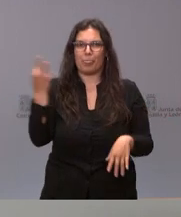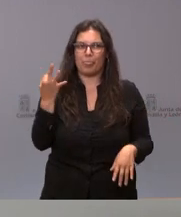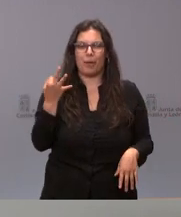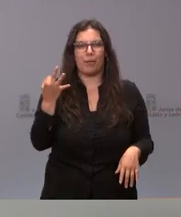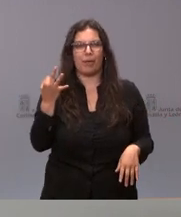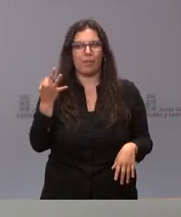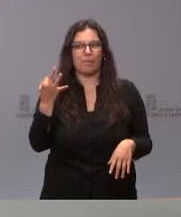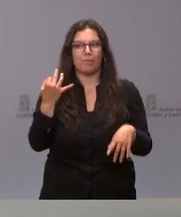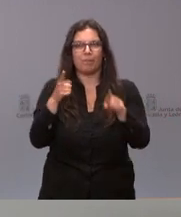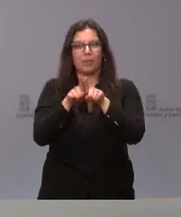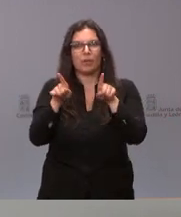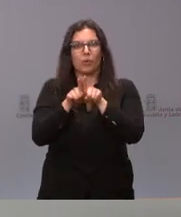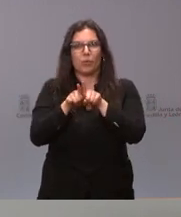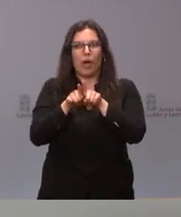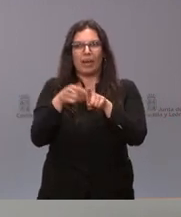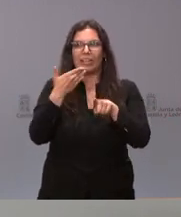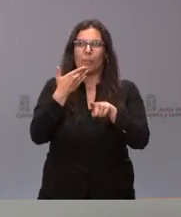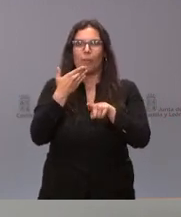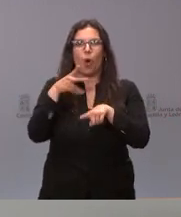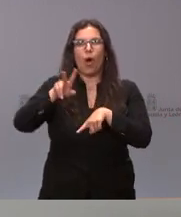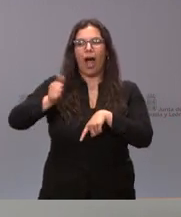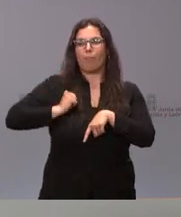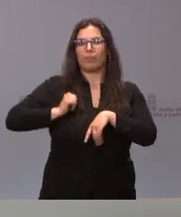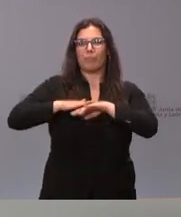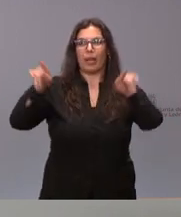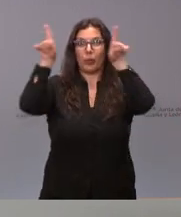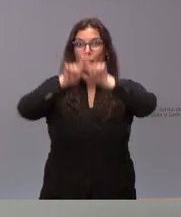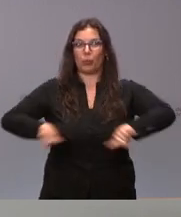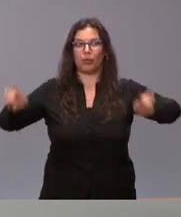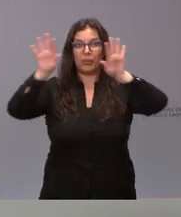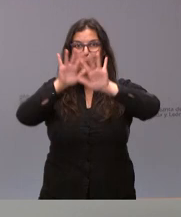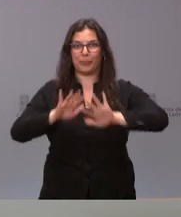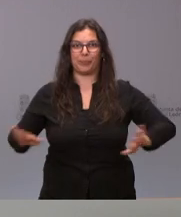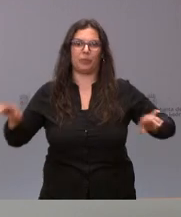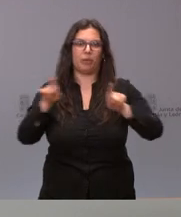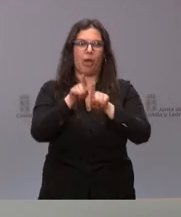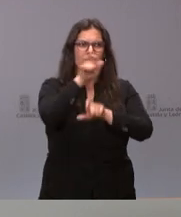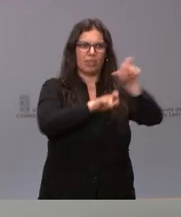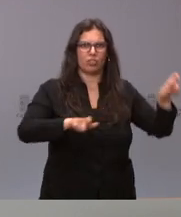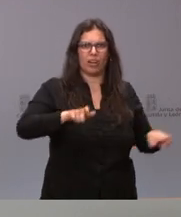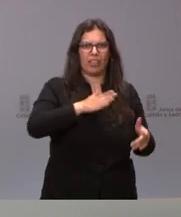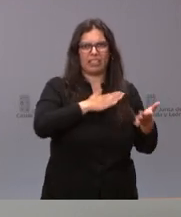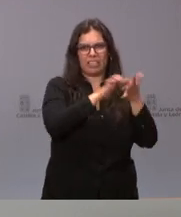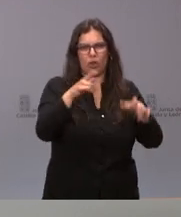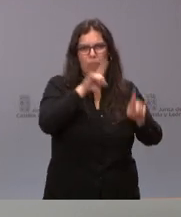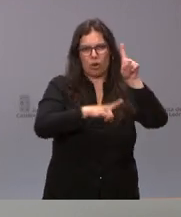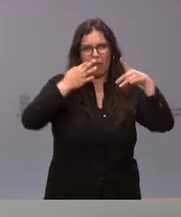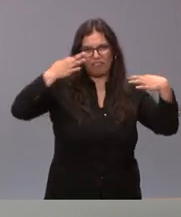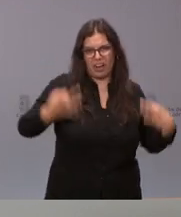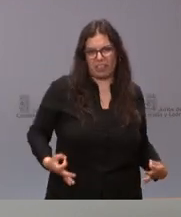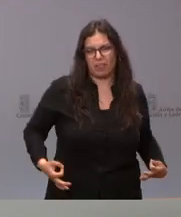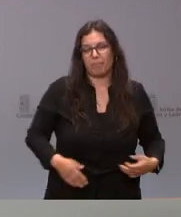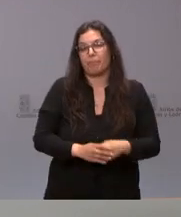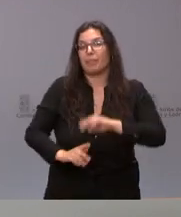constituir una cortina de humo respecto de los problemas reales que tienen muchas personas de Castilla y León. Y el segundo